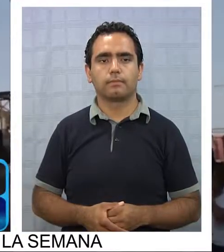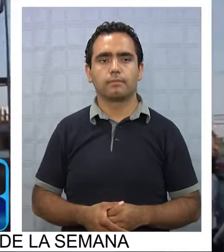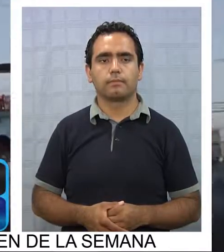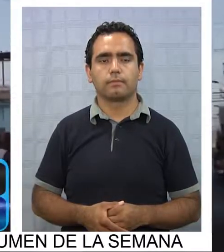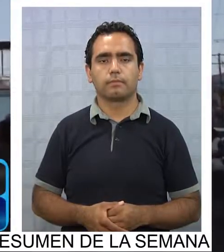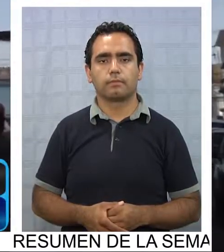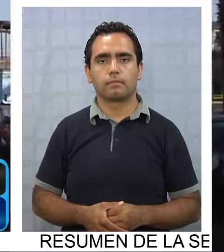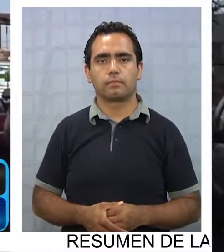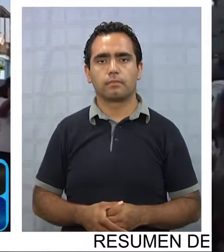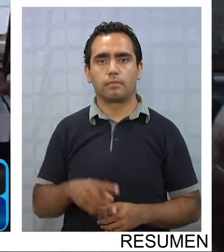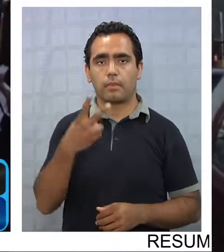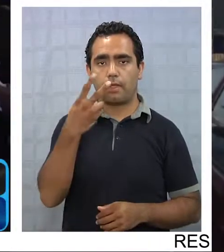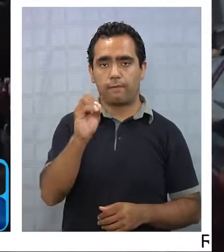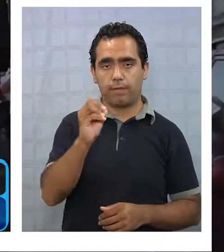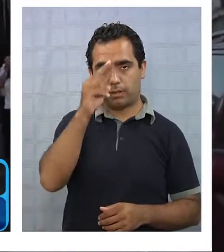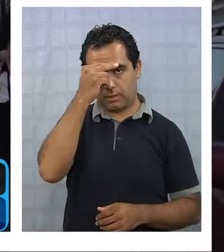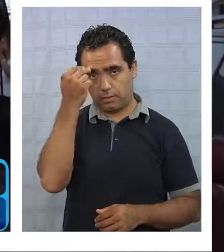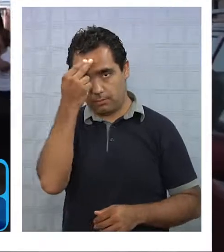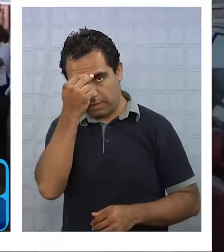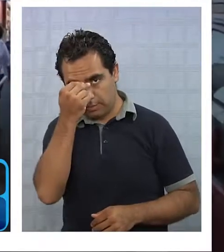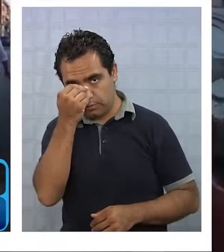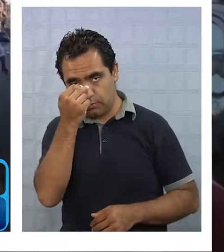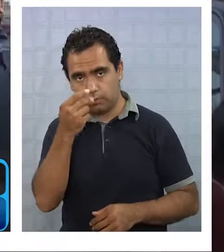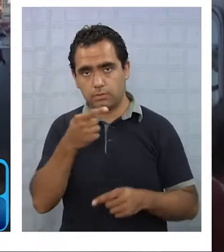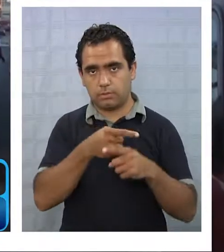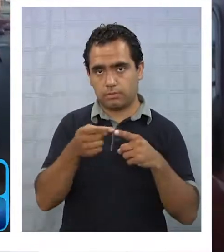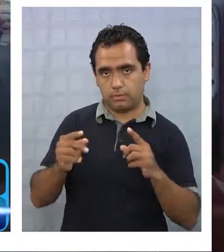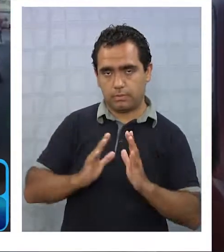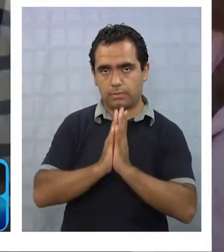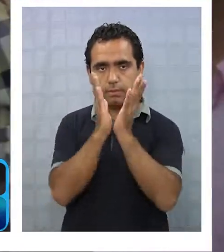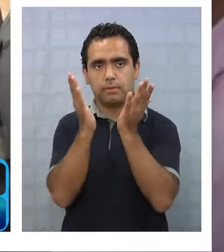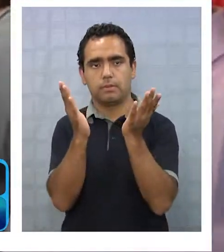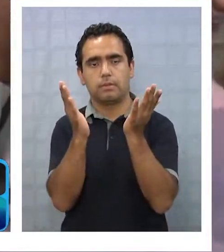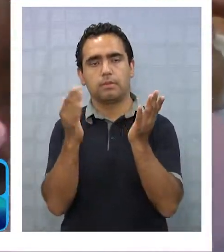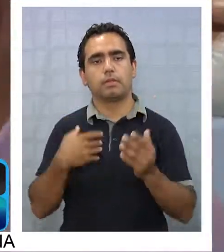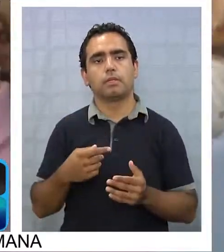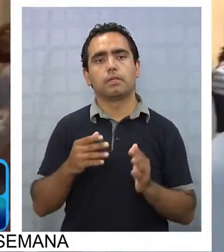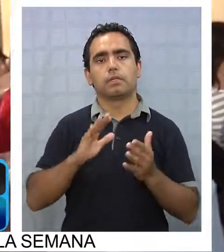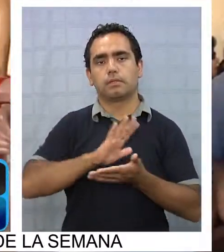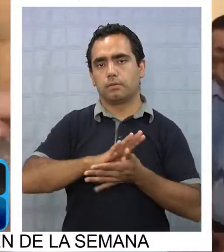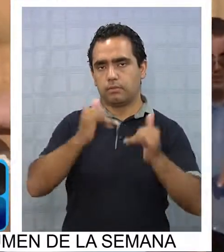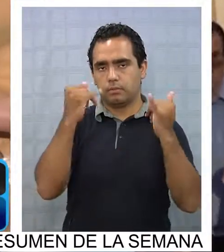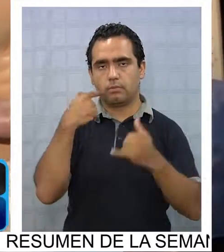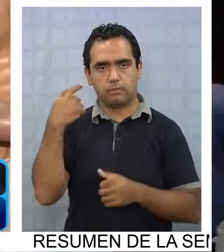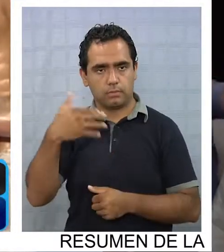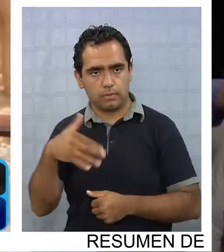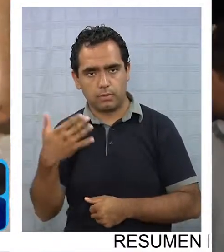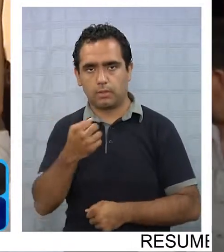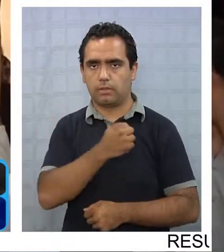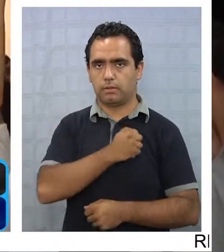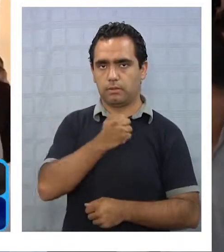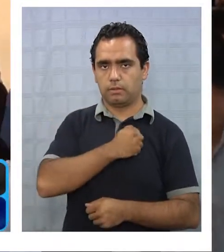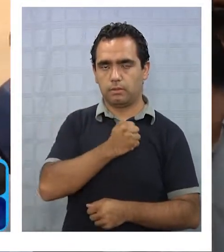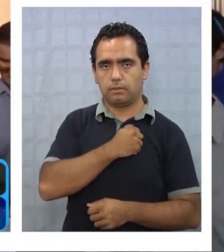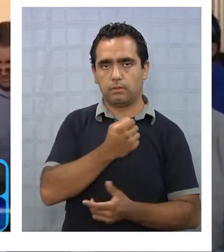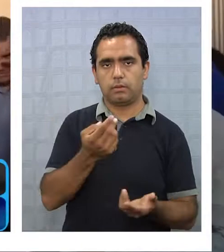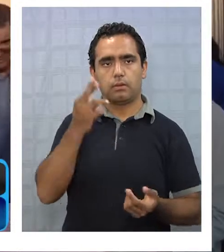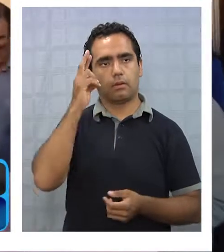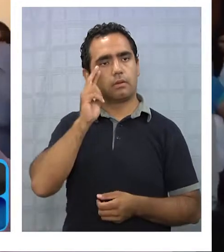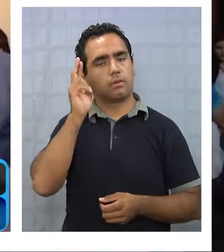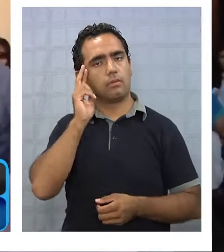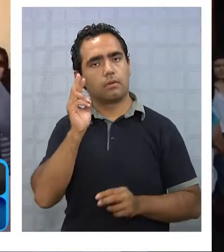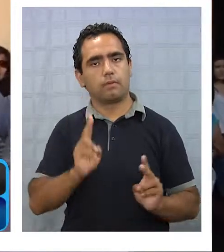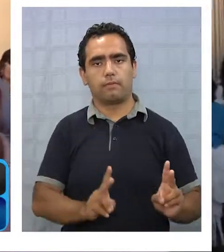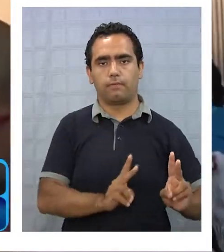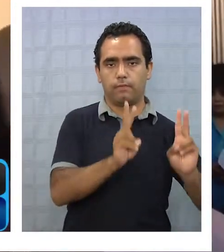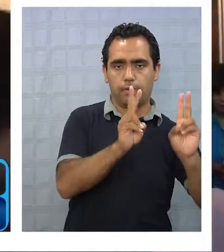A partir del 20 de marzo comenzará a vivirse Semana Santa, la celebración más importante para la Iglesia Católica, en la cual se recuerdan la